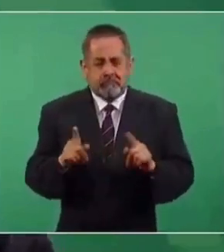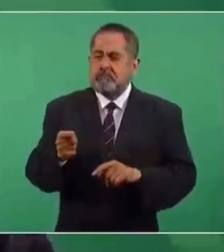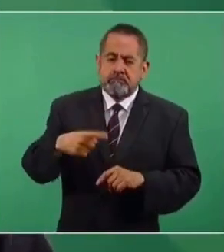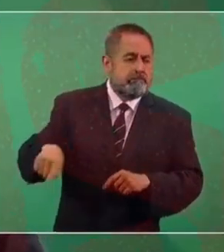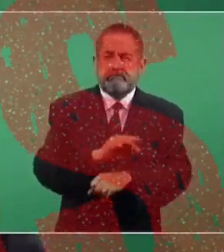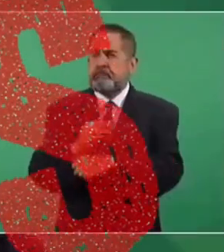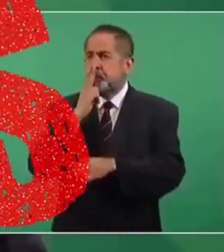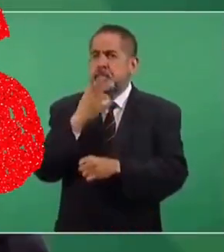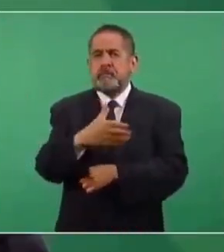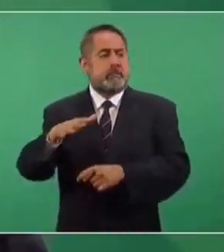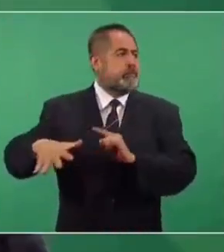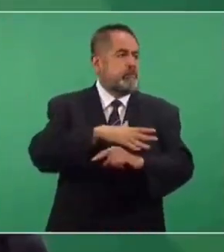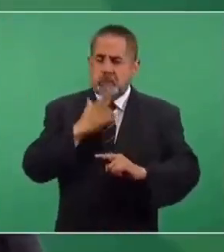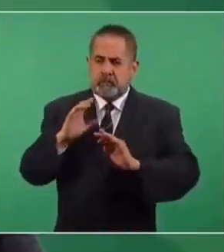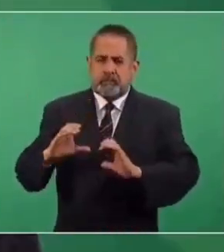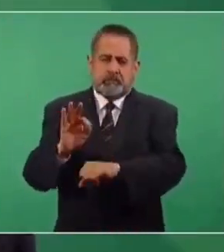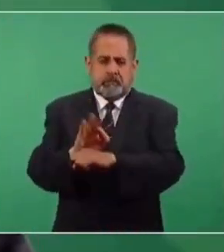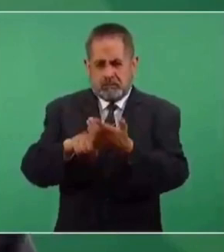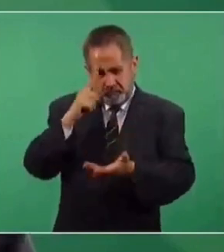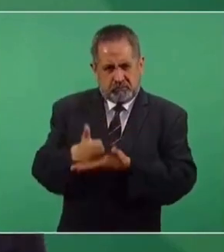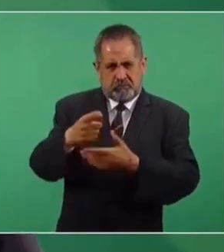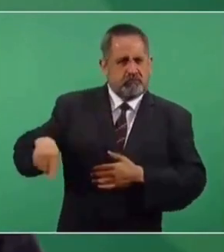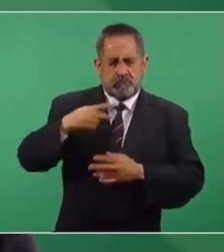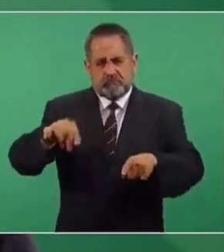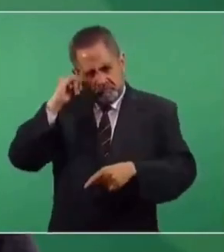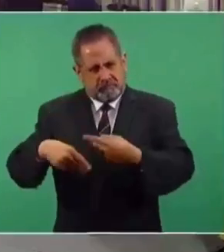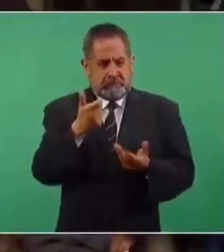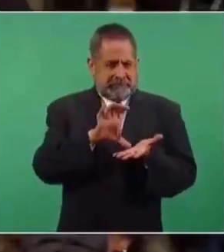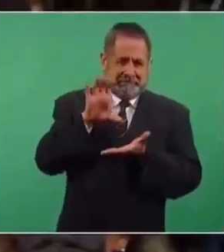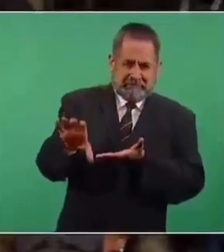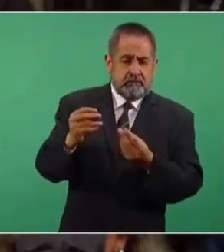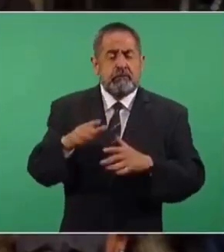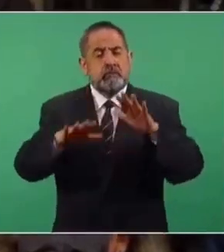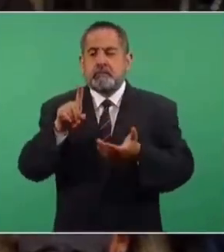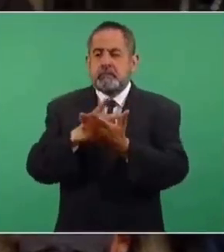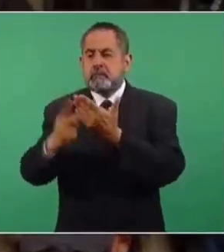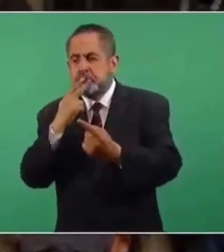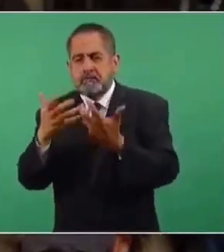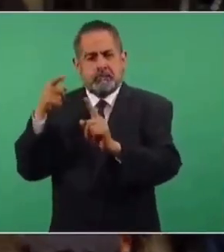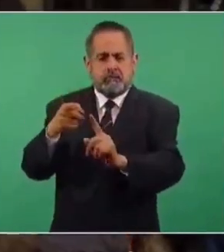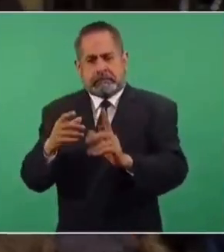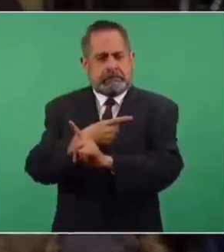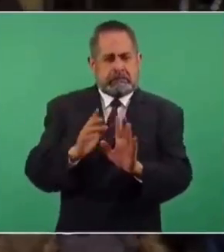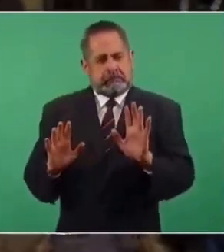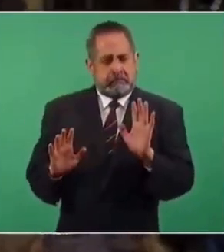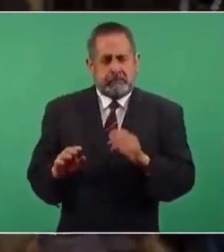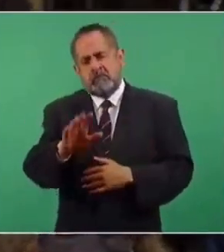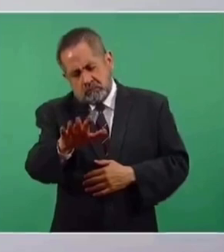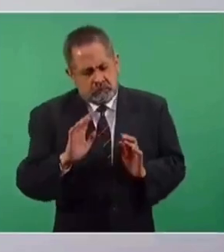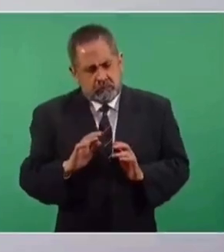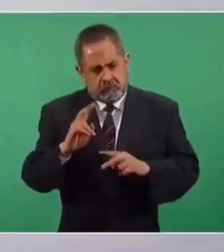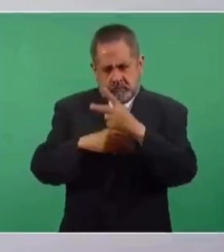proteger el medio ambiente y ayudar a los campesinos, a los sembradores. Sí, pero a veces los programas no funcionan exactamente como quieren. Ah, Hay que